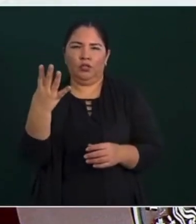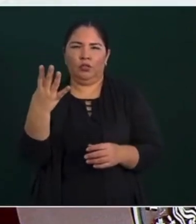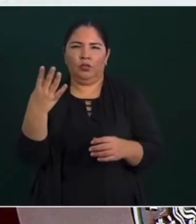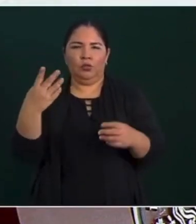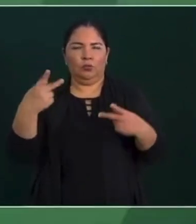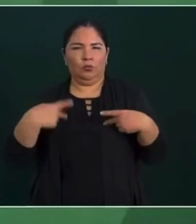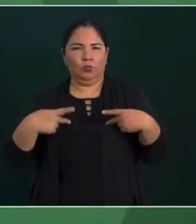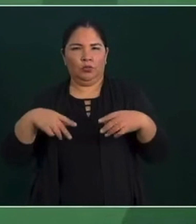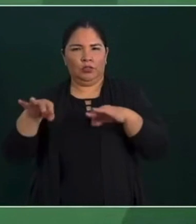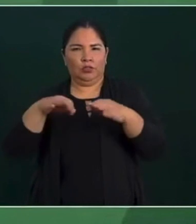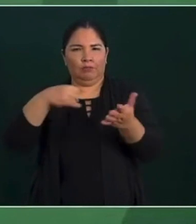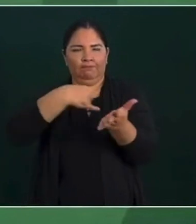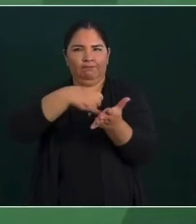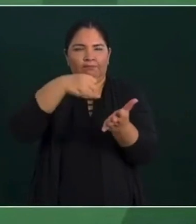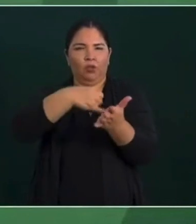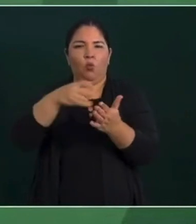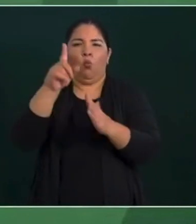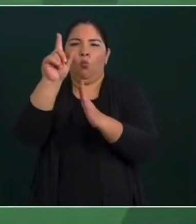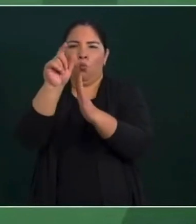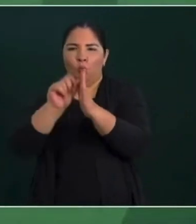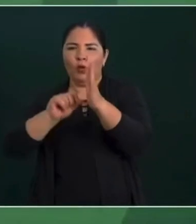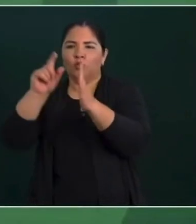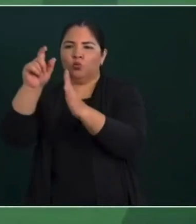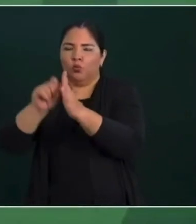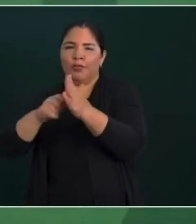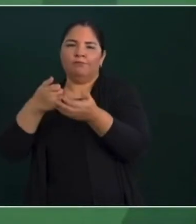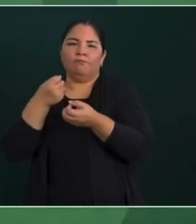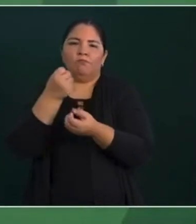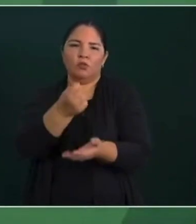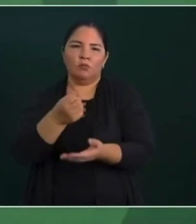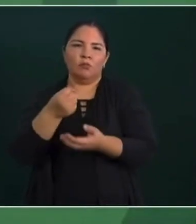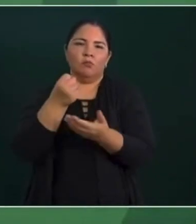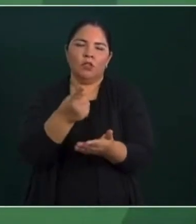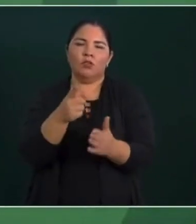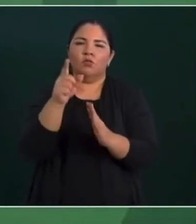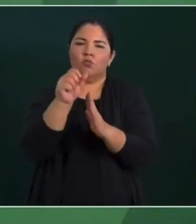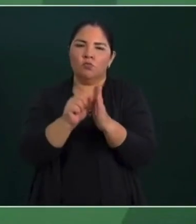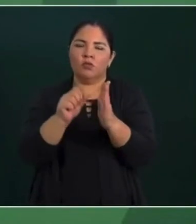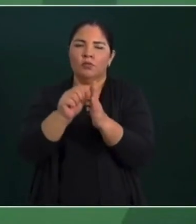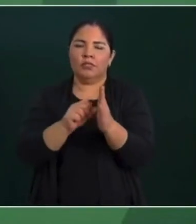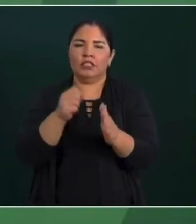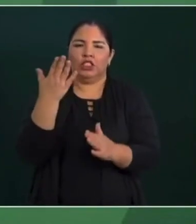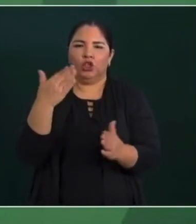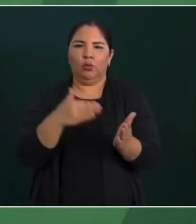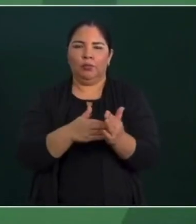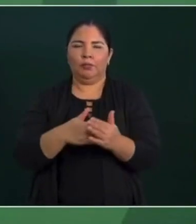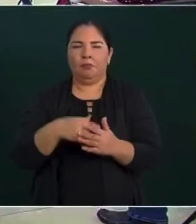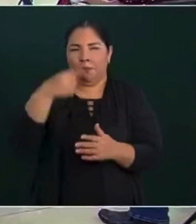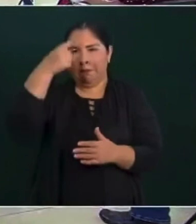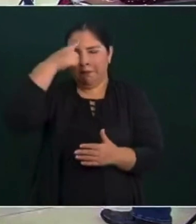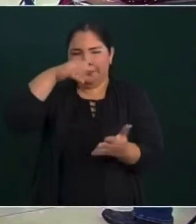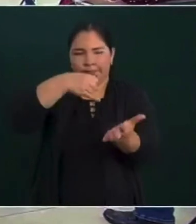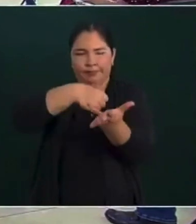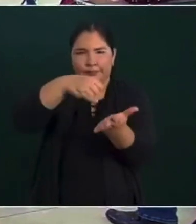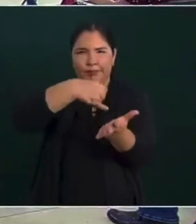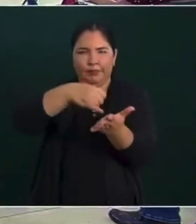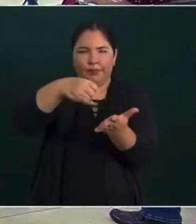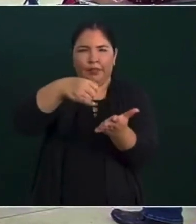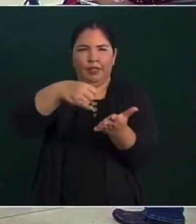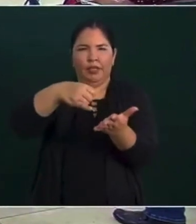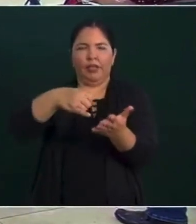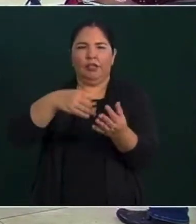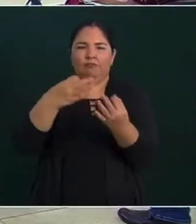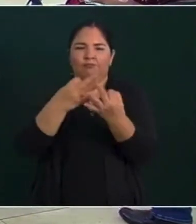que mes con mes están recibiendo este apoyo para sembrar sus